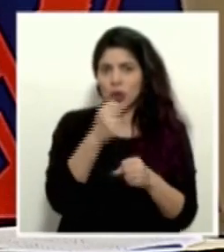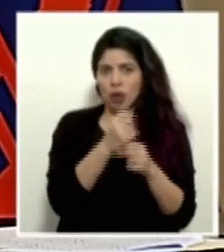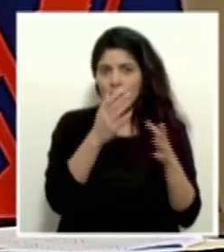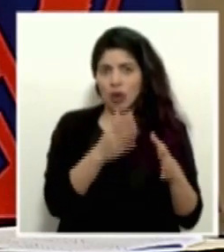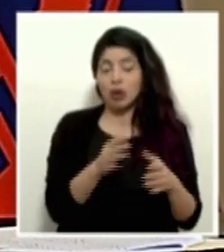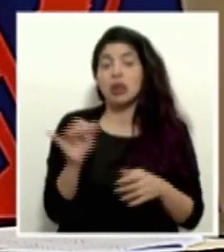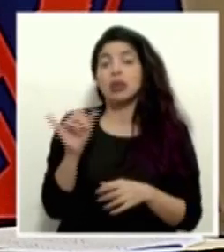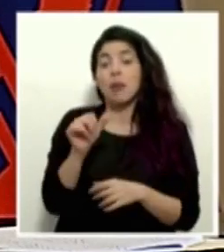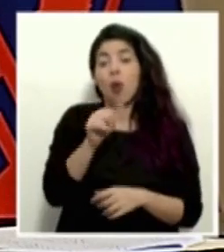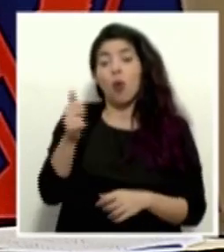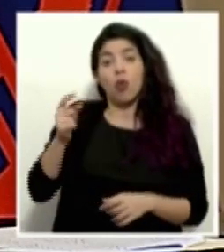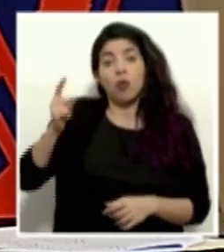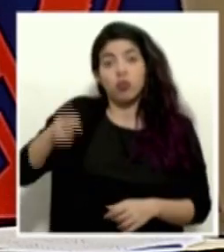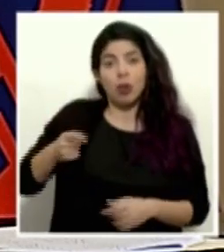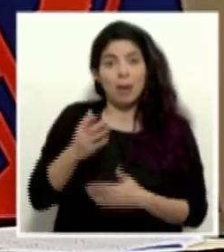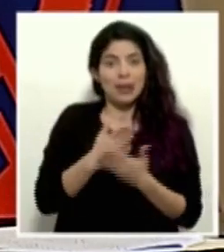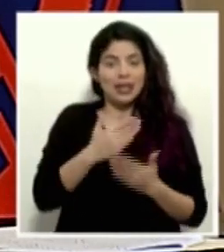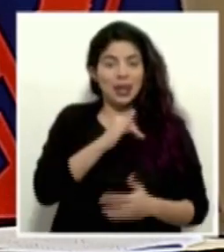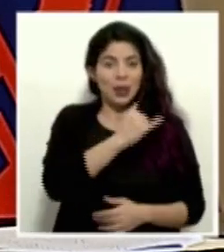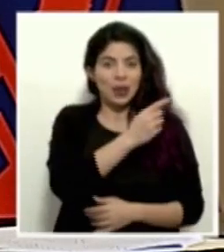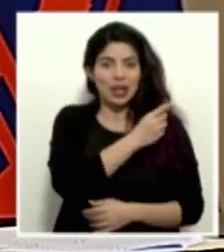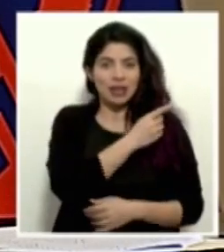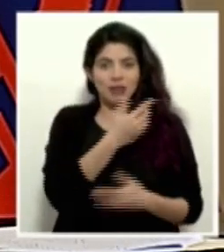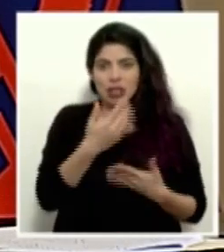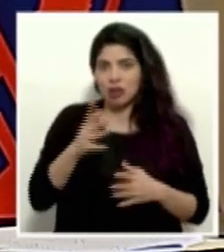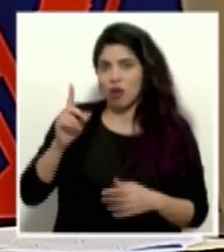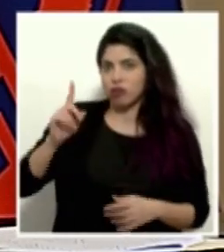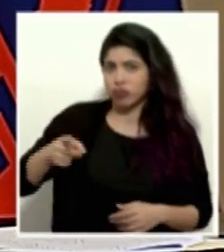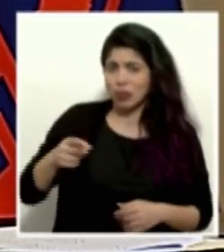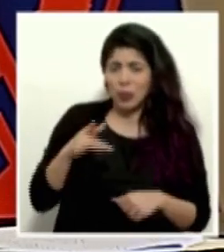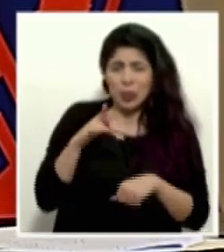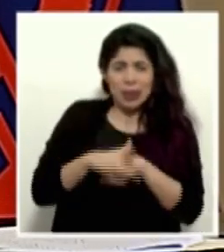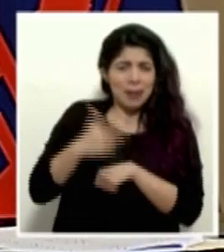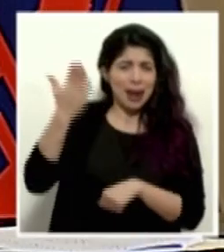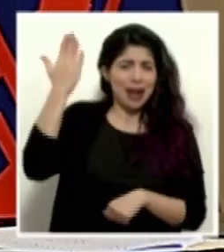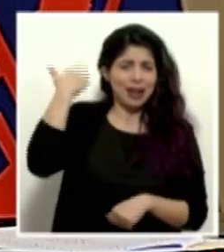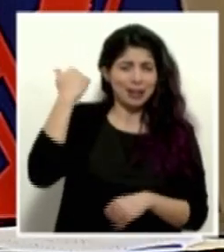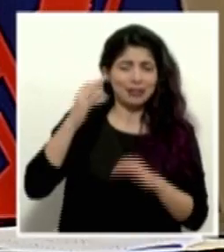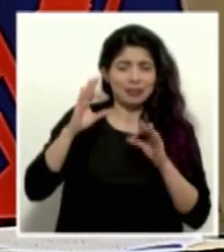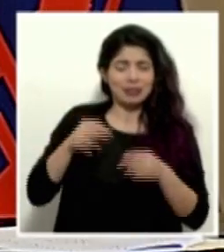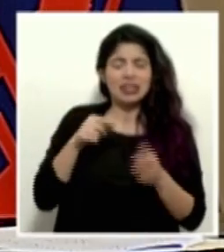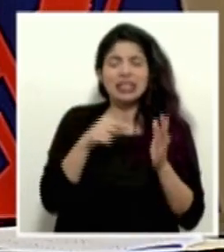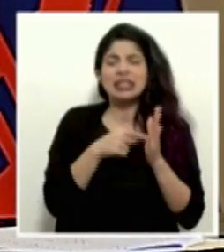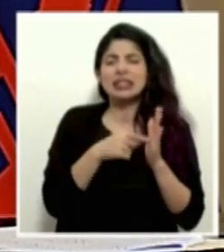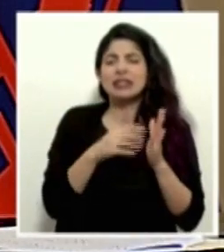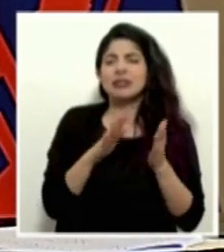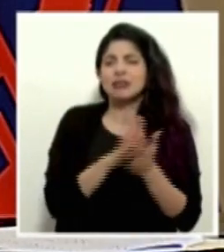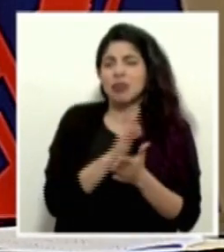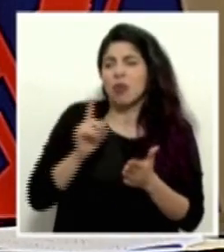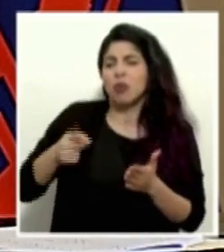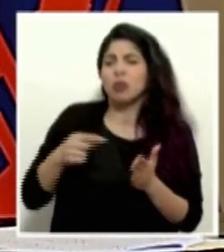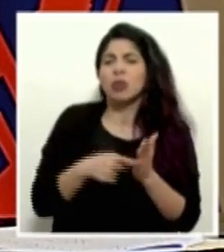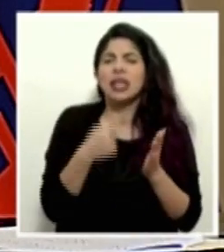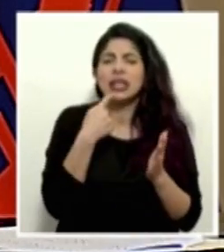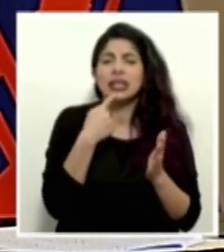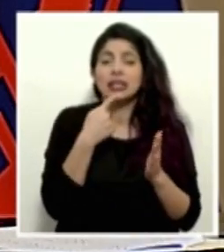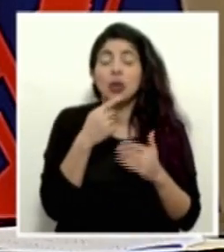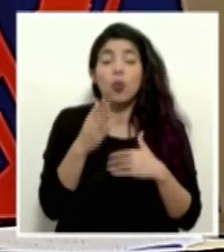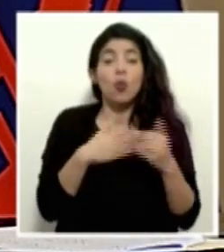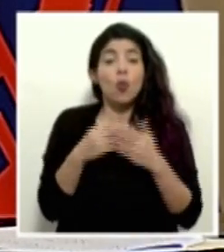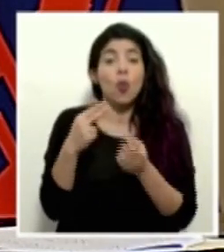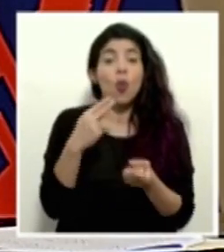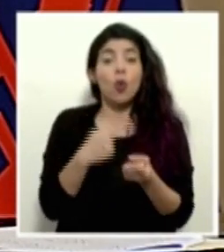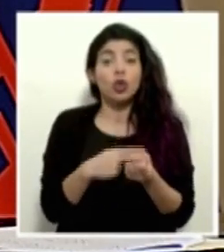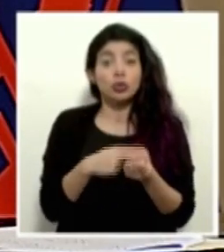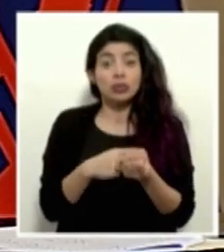directriz de parte de la Junta Directiva que se tomó igual muy temprano en esta pandemia, en la cual se tomó la decisión de que todo hospital,